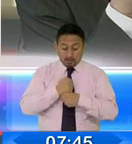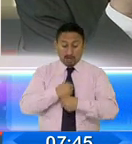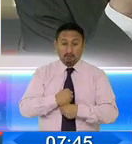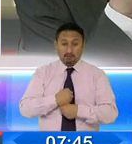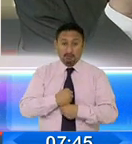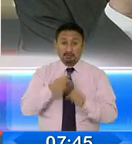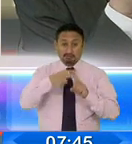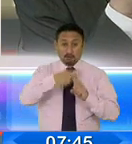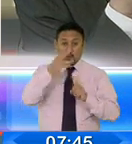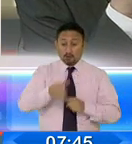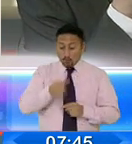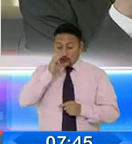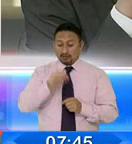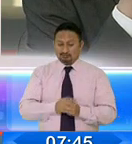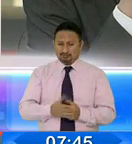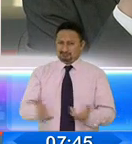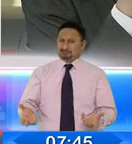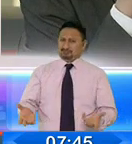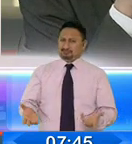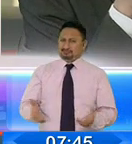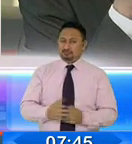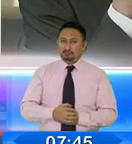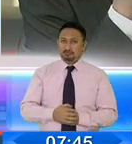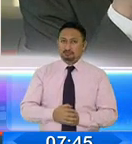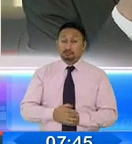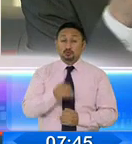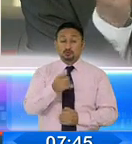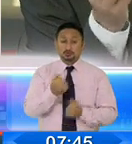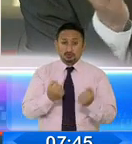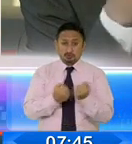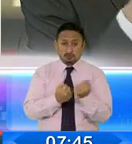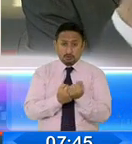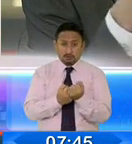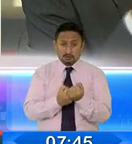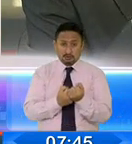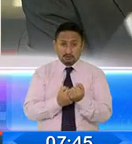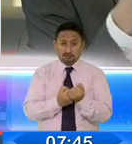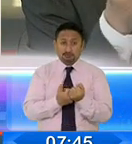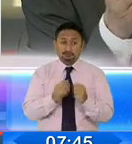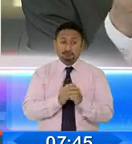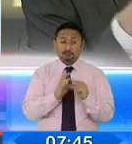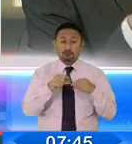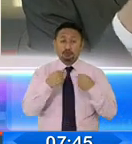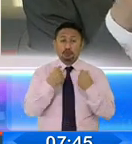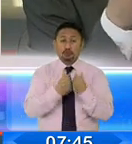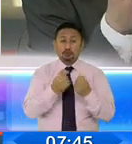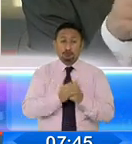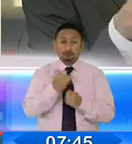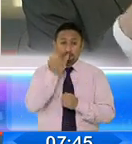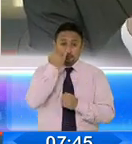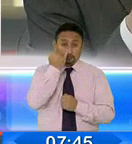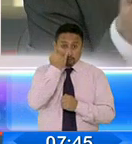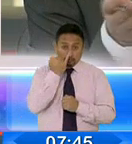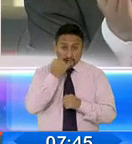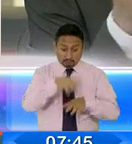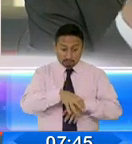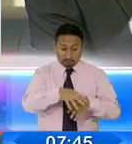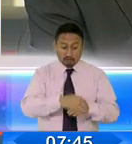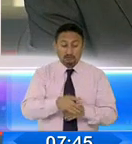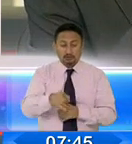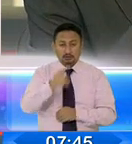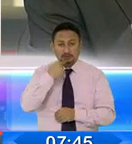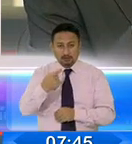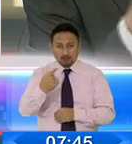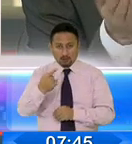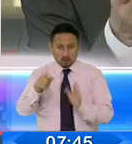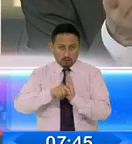usted apoya al paro presentado por la Ecorunari, por más de que diga que usted es un hombre que va con el derecho, que prefiere una resistencia